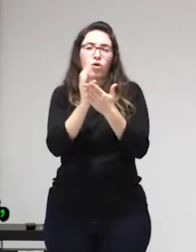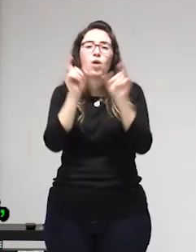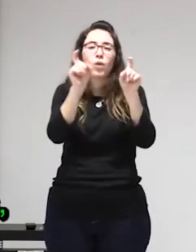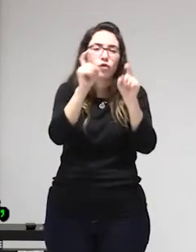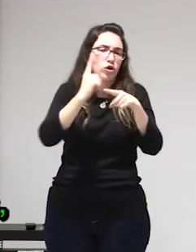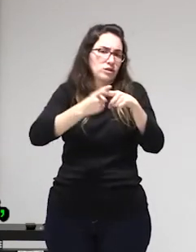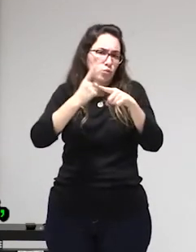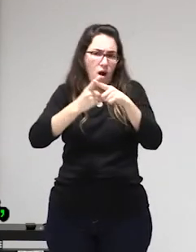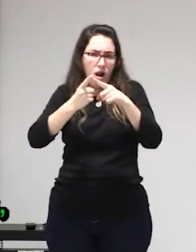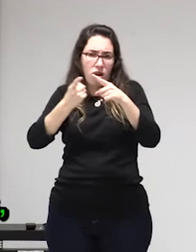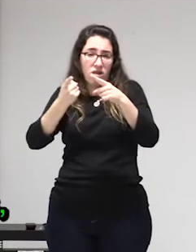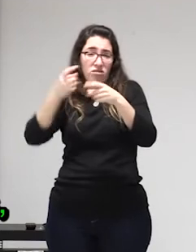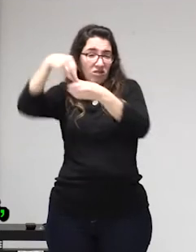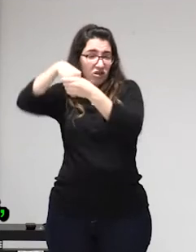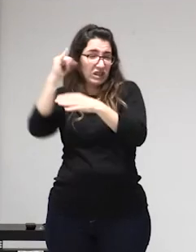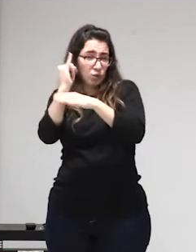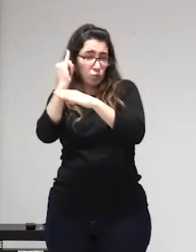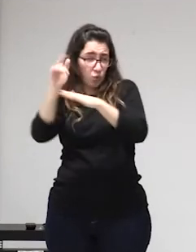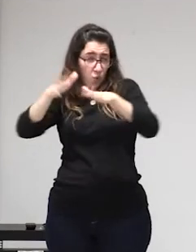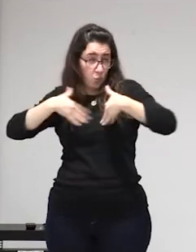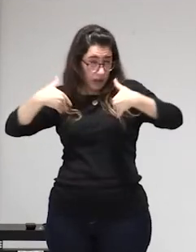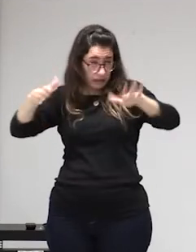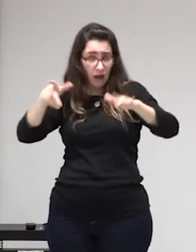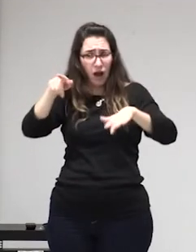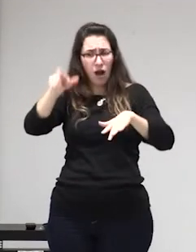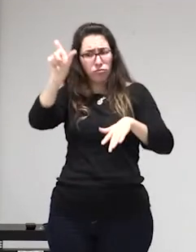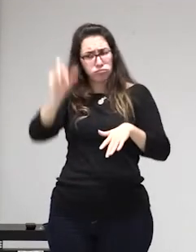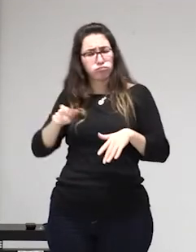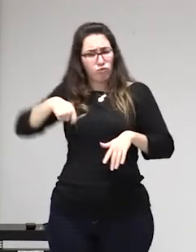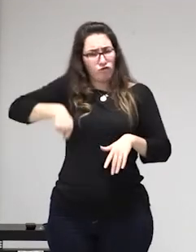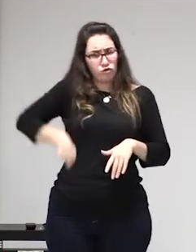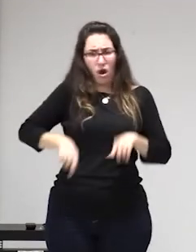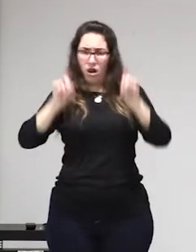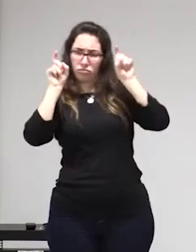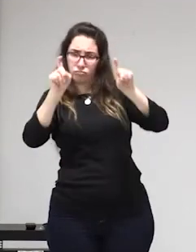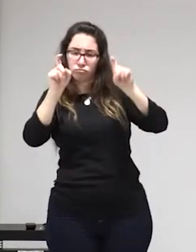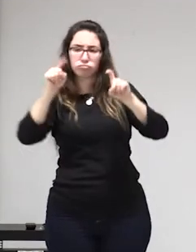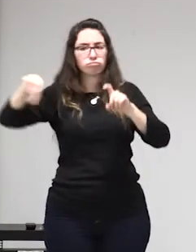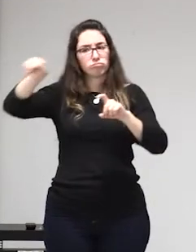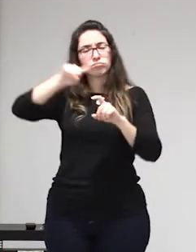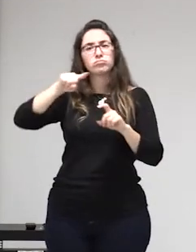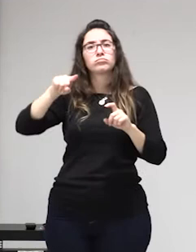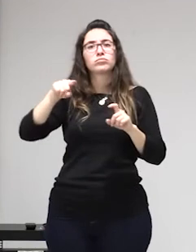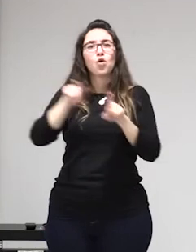los pisos las que no tienen papeles a las mujeres trans es a las que están en situaciones más precarias